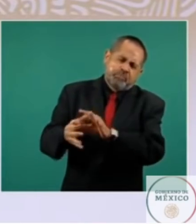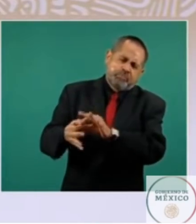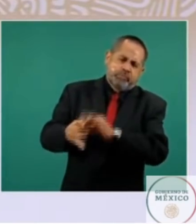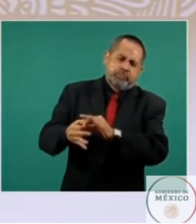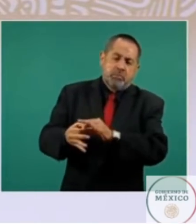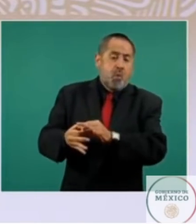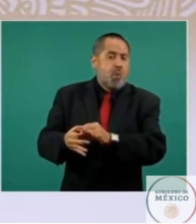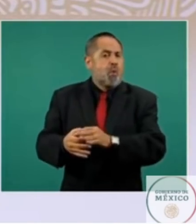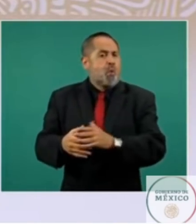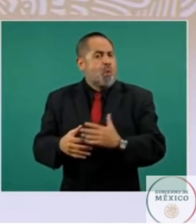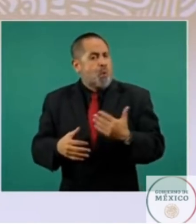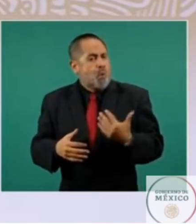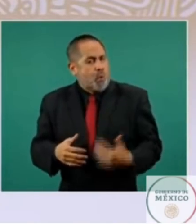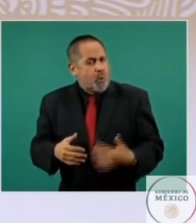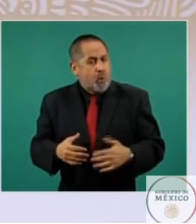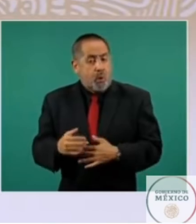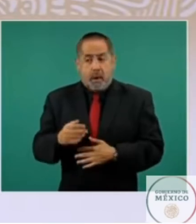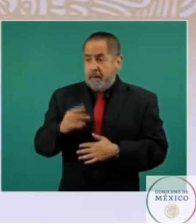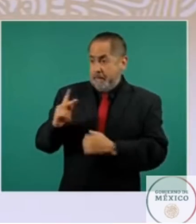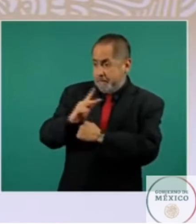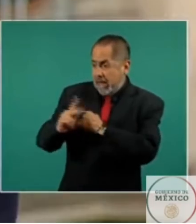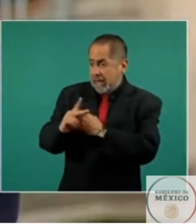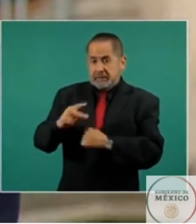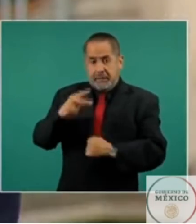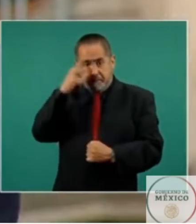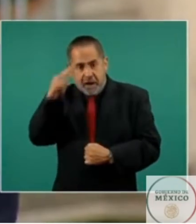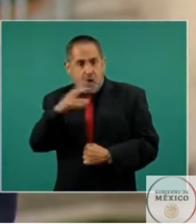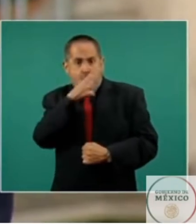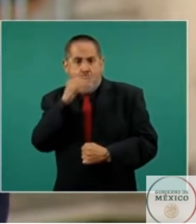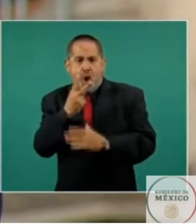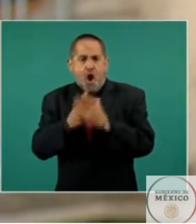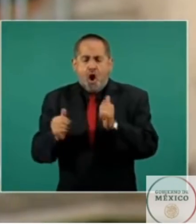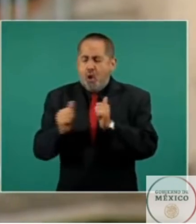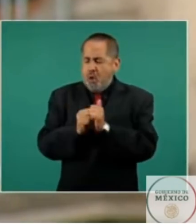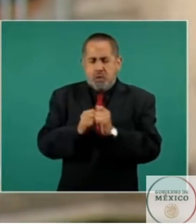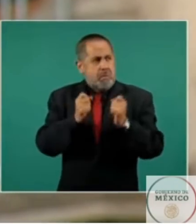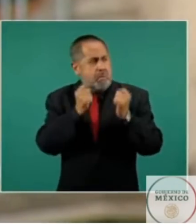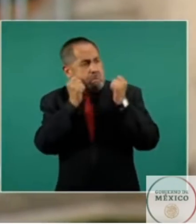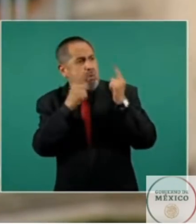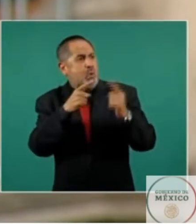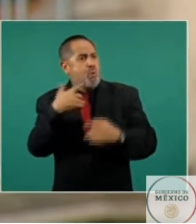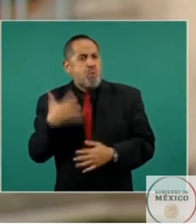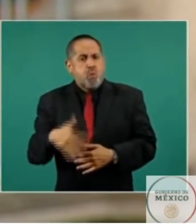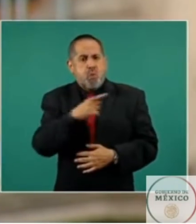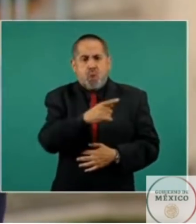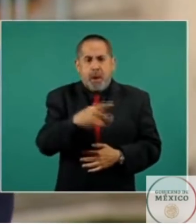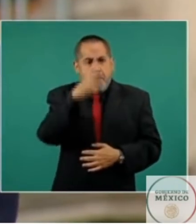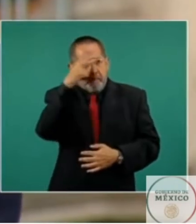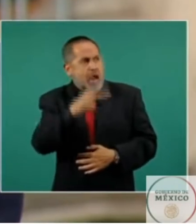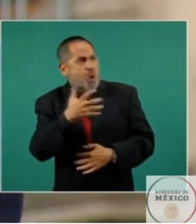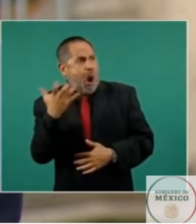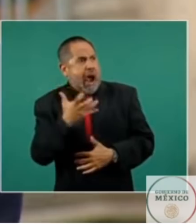que una de nuestras tierras, comienza con el deslumbramiento que nos provocan sus huellas profundas y diversas